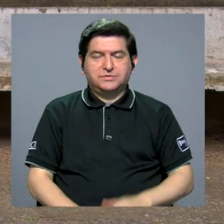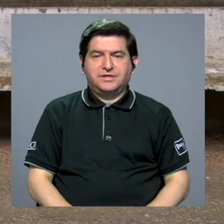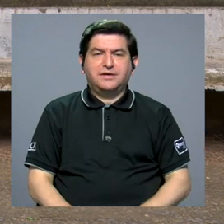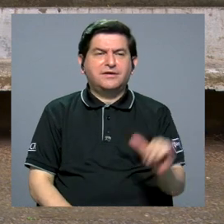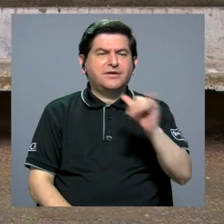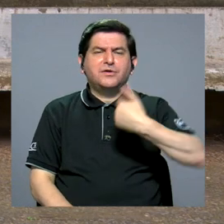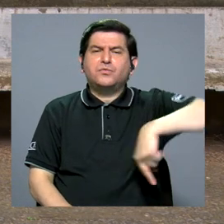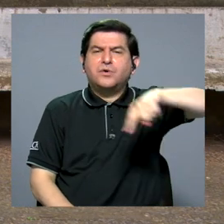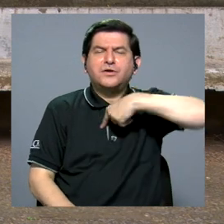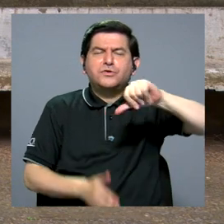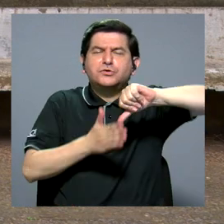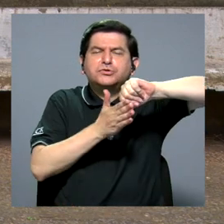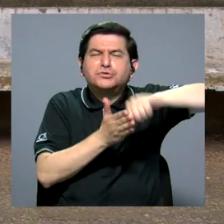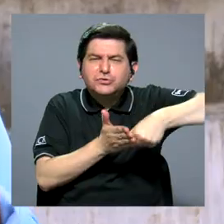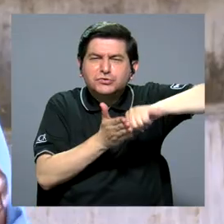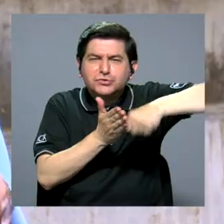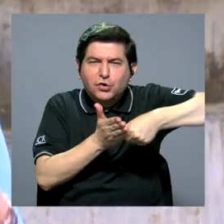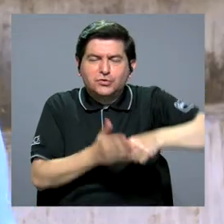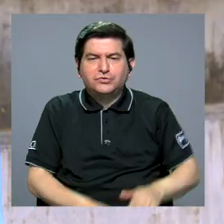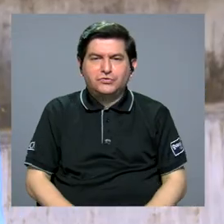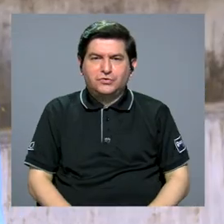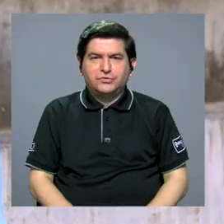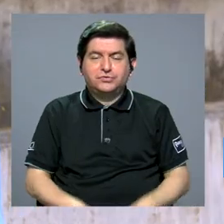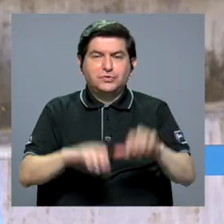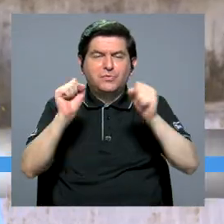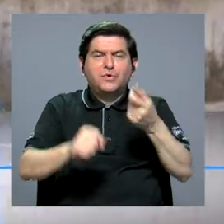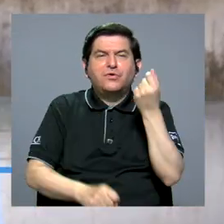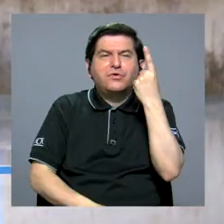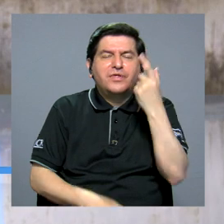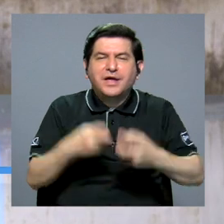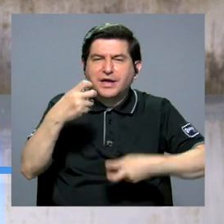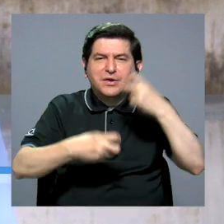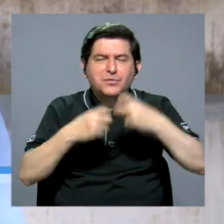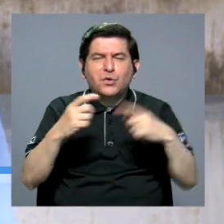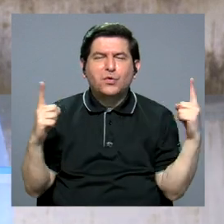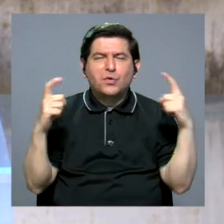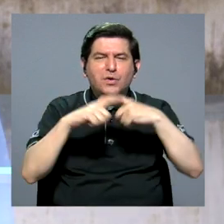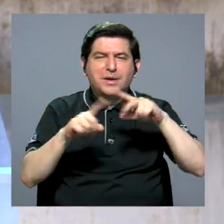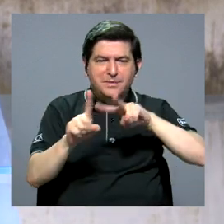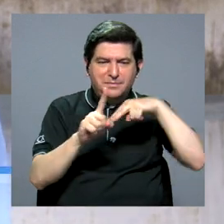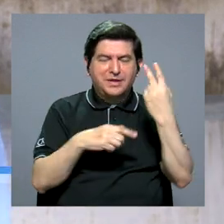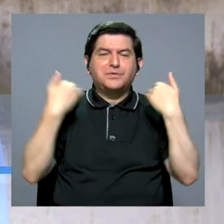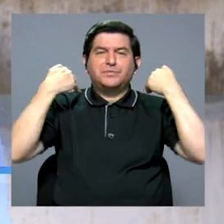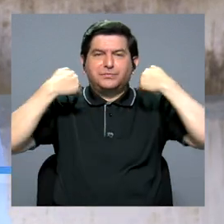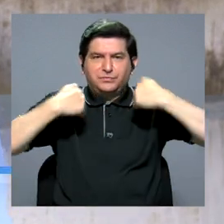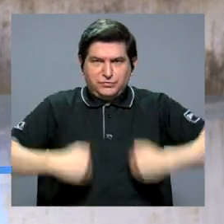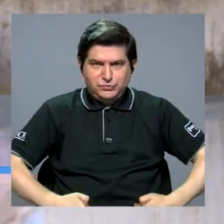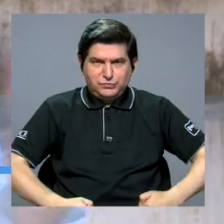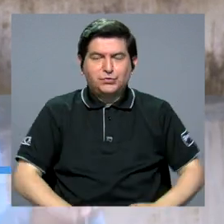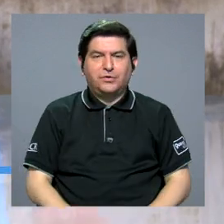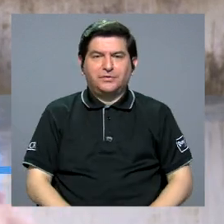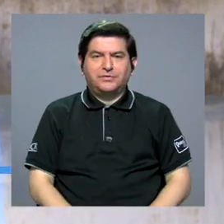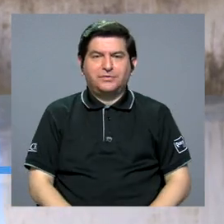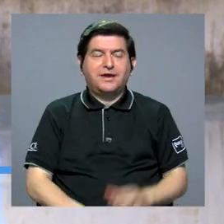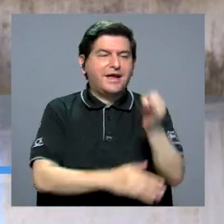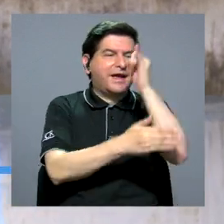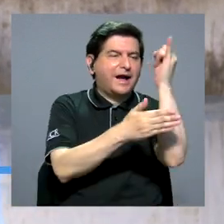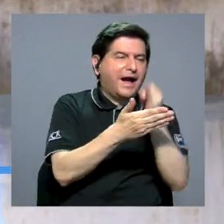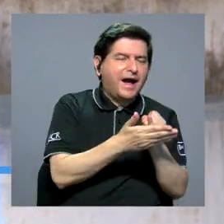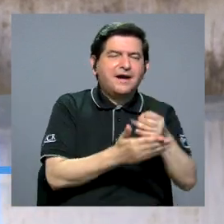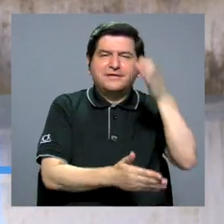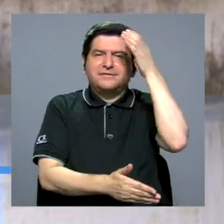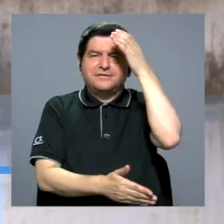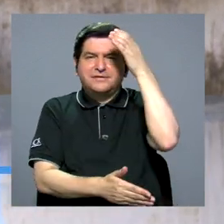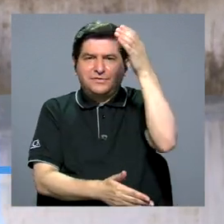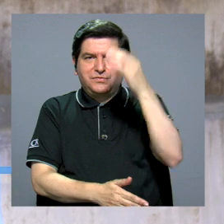donde también nosotros enfatizamos mucho la resolución o el entendimiento de los problemas complejos desde una visión humanista donde aquí las artes y la